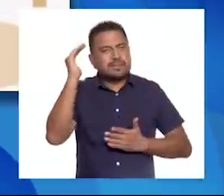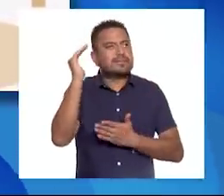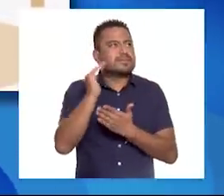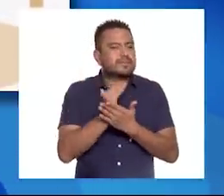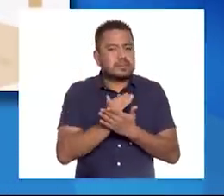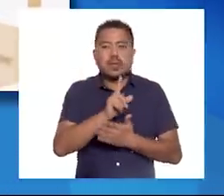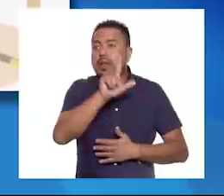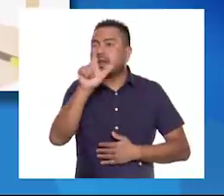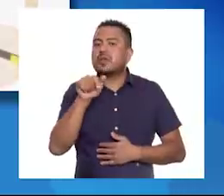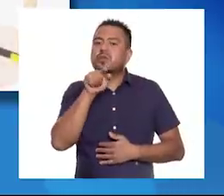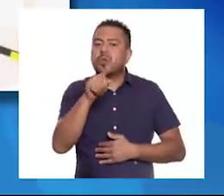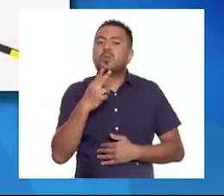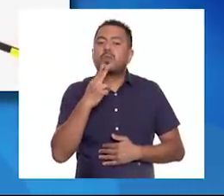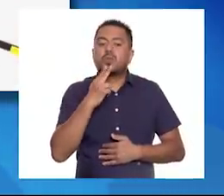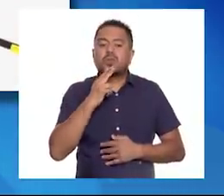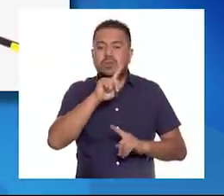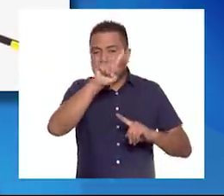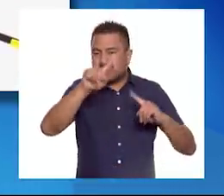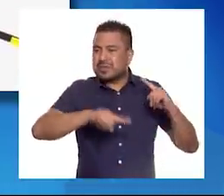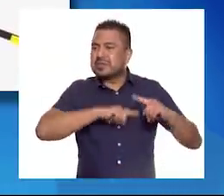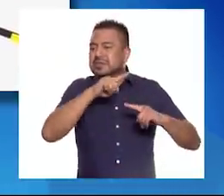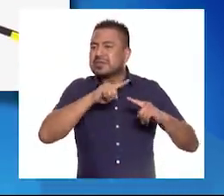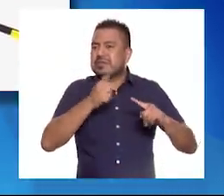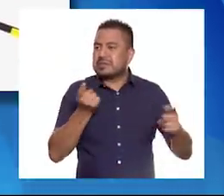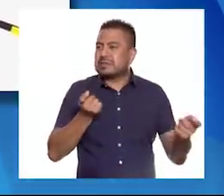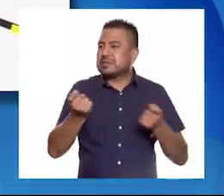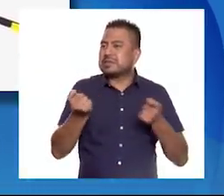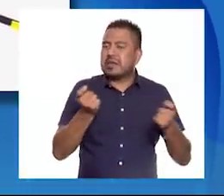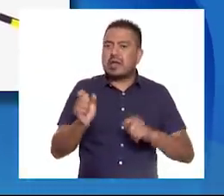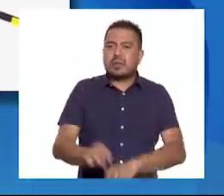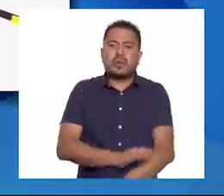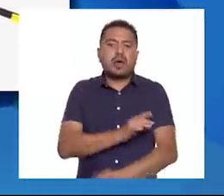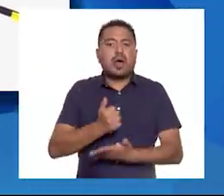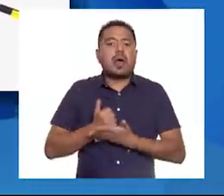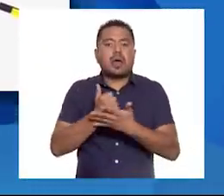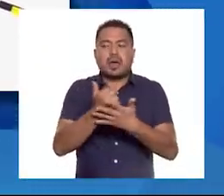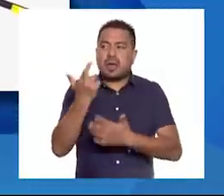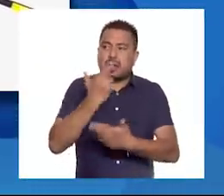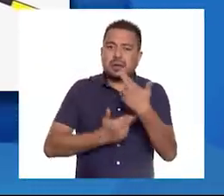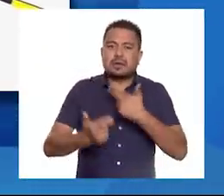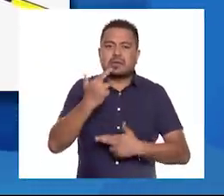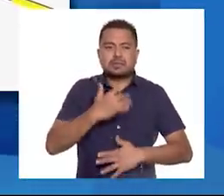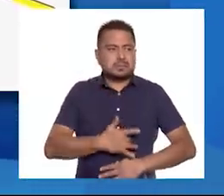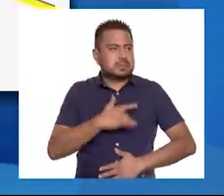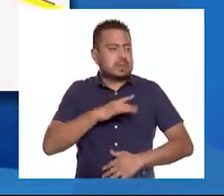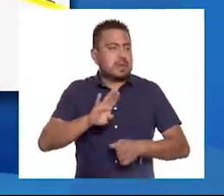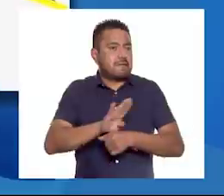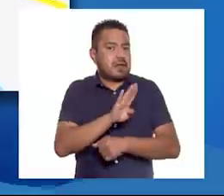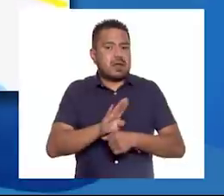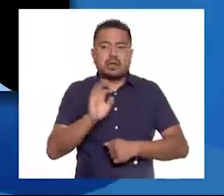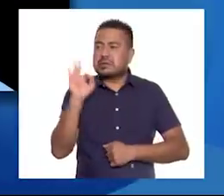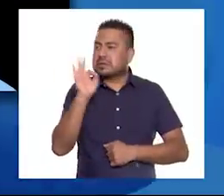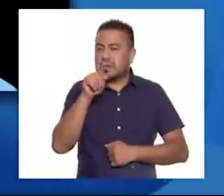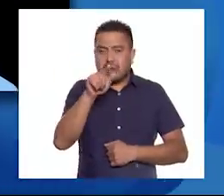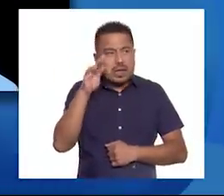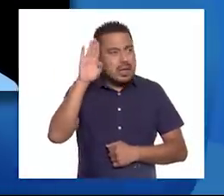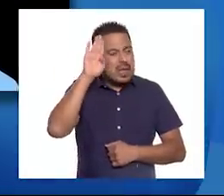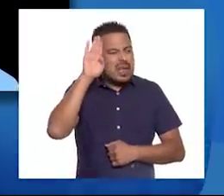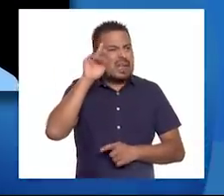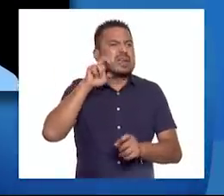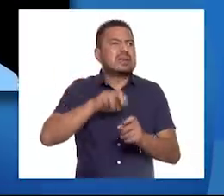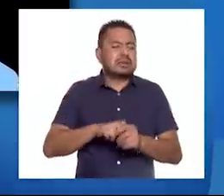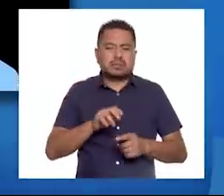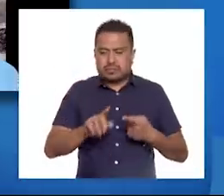Después, usa los círculos de la regulación emocional que te ayudarán a regresar al estado de bienestar si reflexionas en